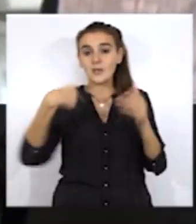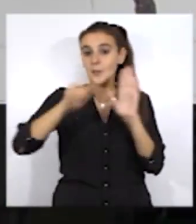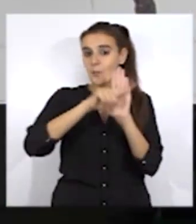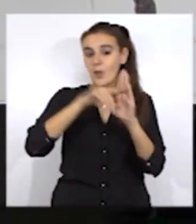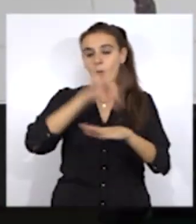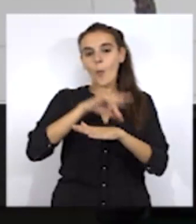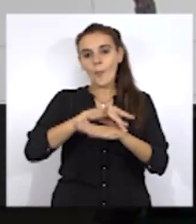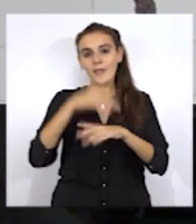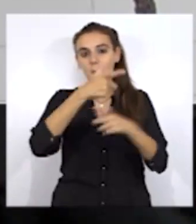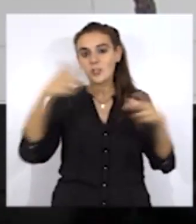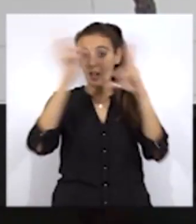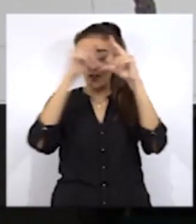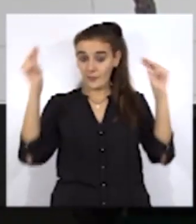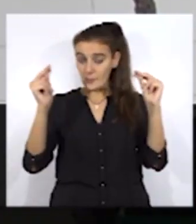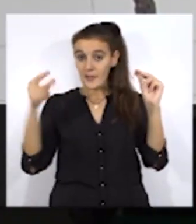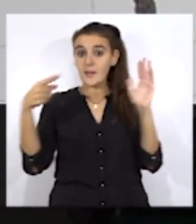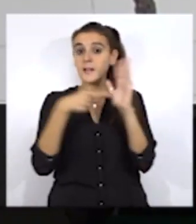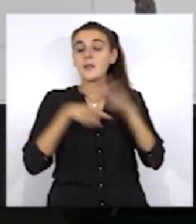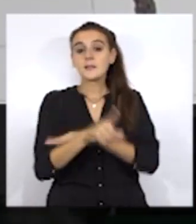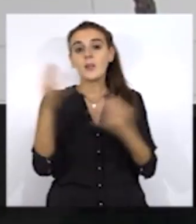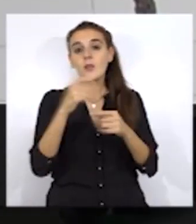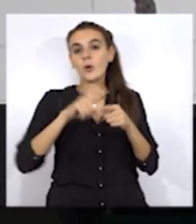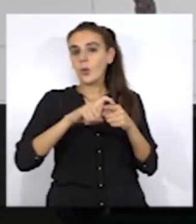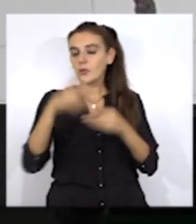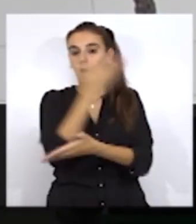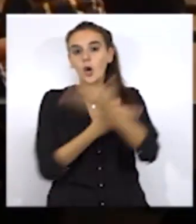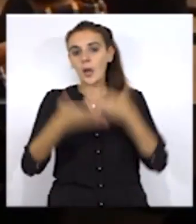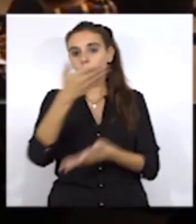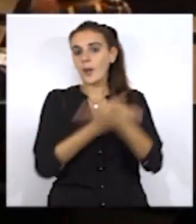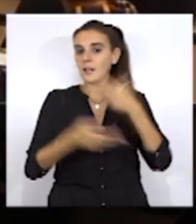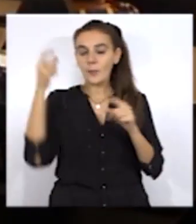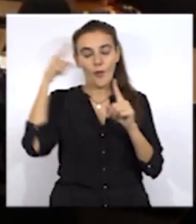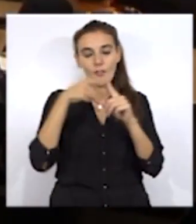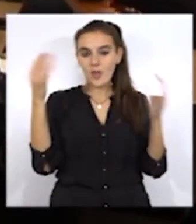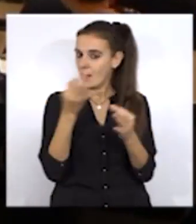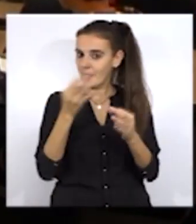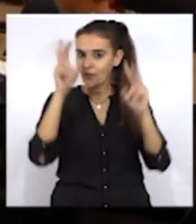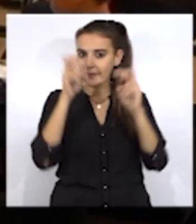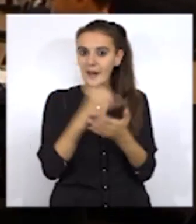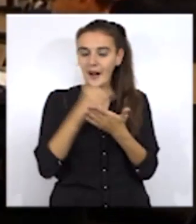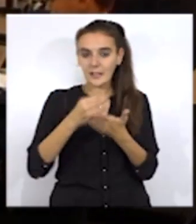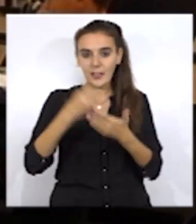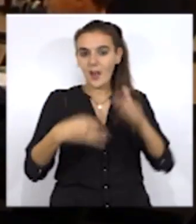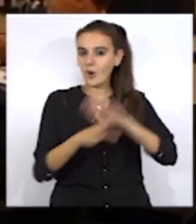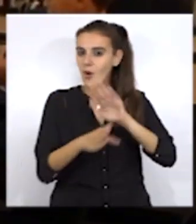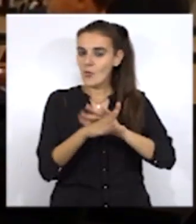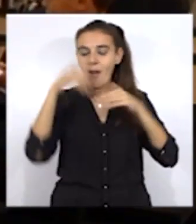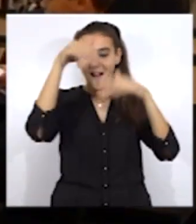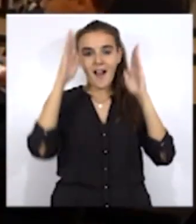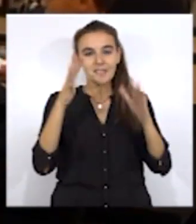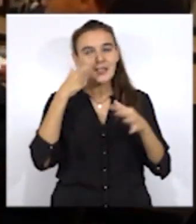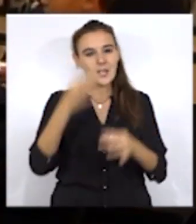se desarrollan con un carácter colaborativo y con la finalidad de tratar de garantizar la continuidad asistencial y la seguridad de cualquier paciente.